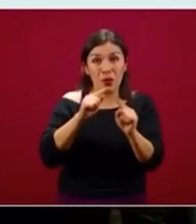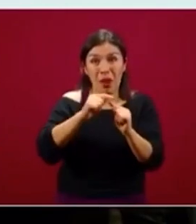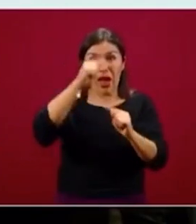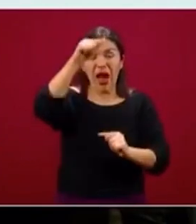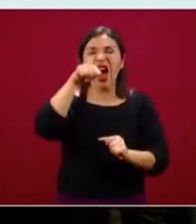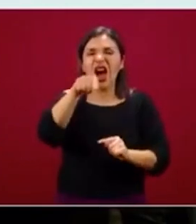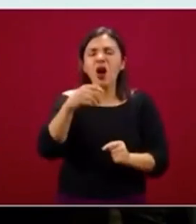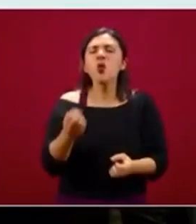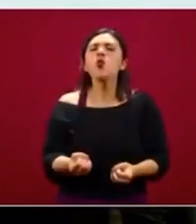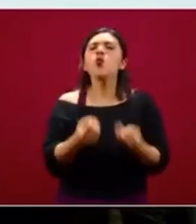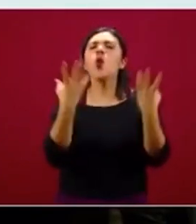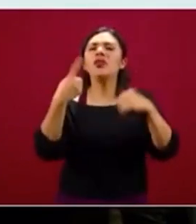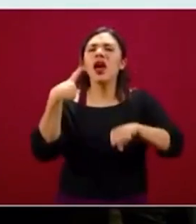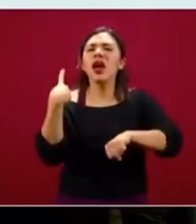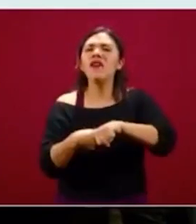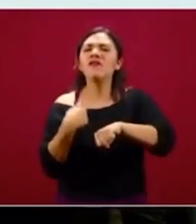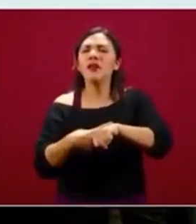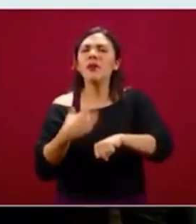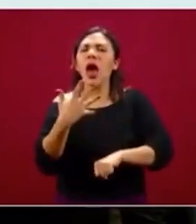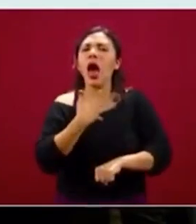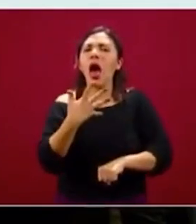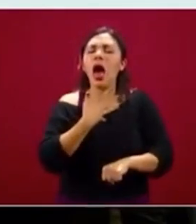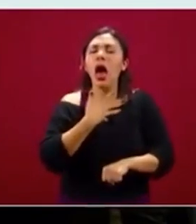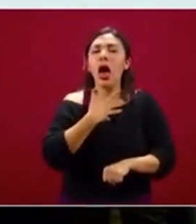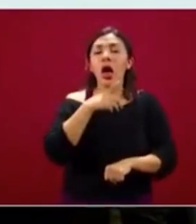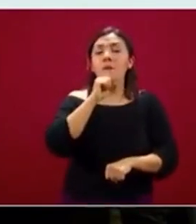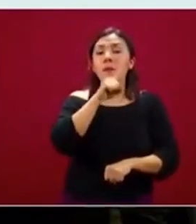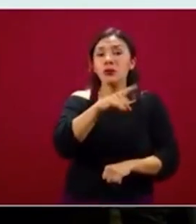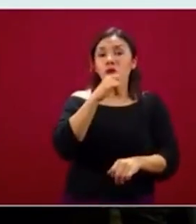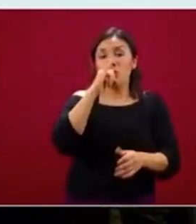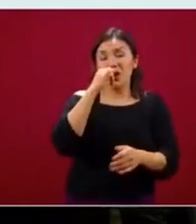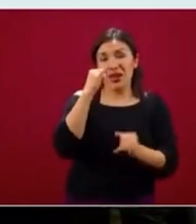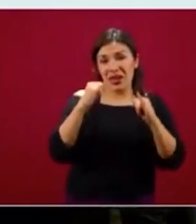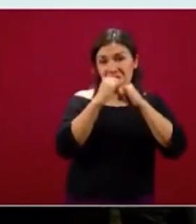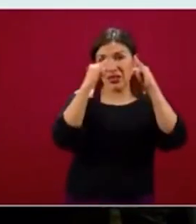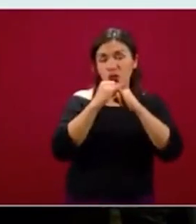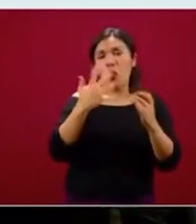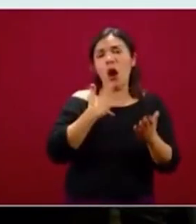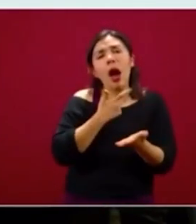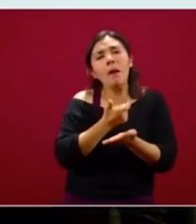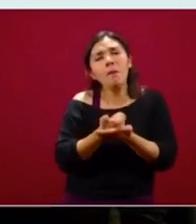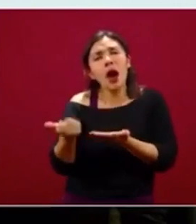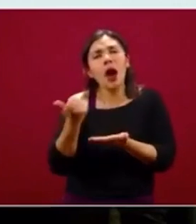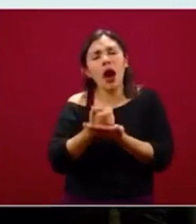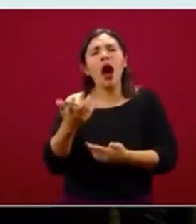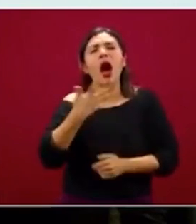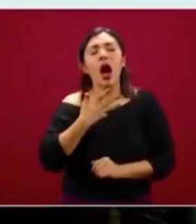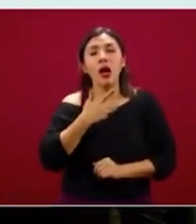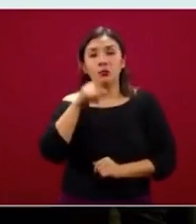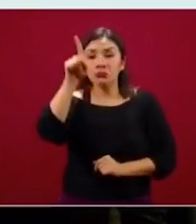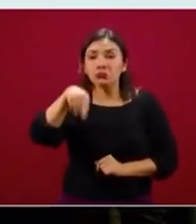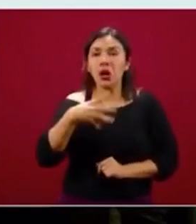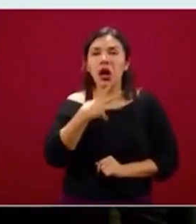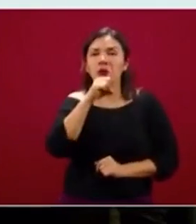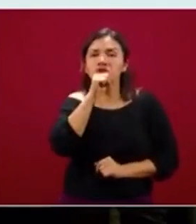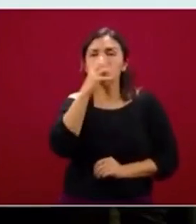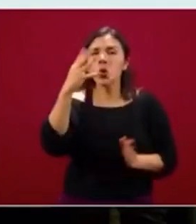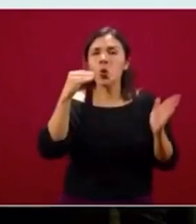enfermedades ha subsidiado el instituto. Entonces, aquí hay cuatro mil enfermedades,